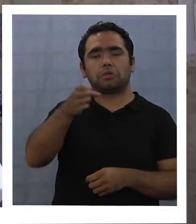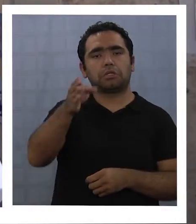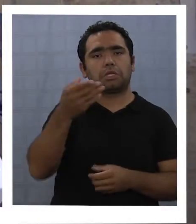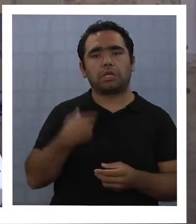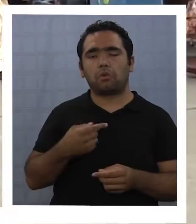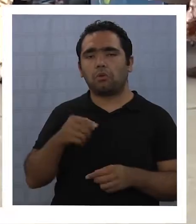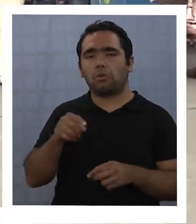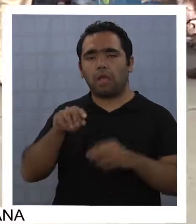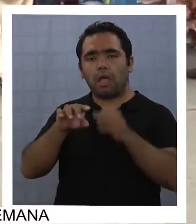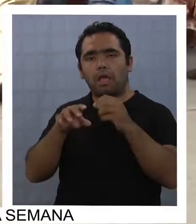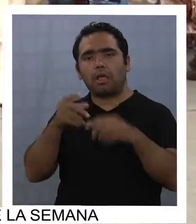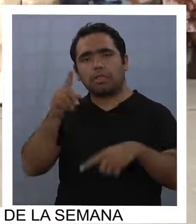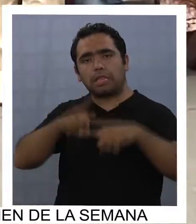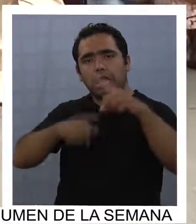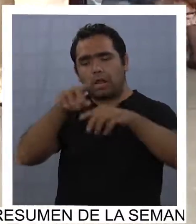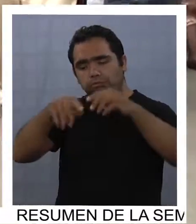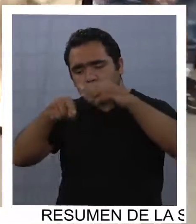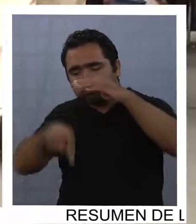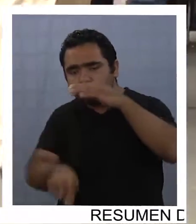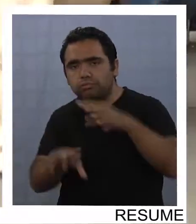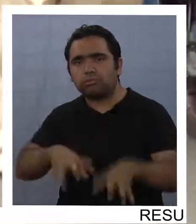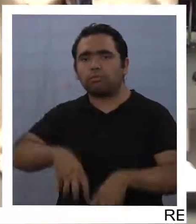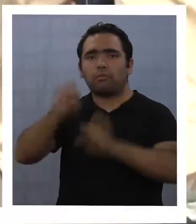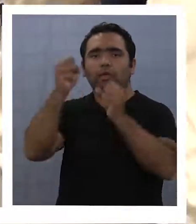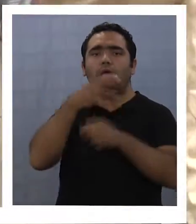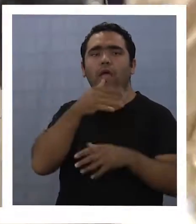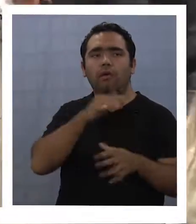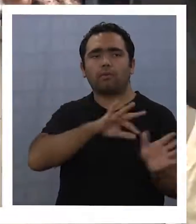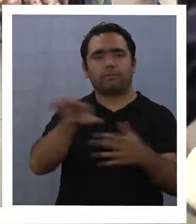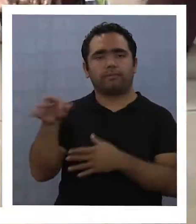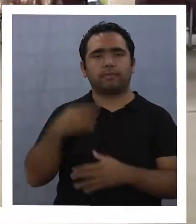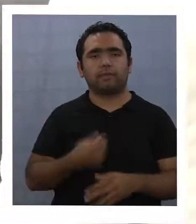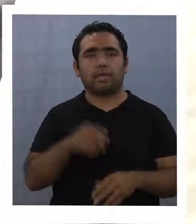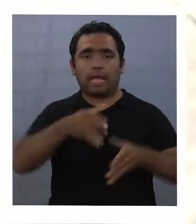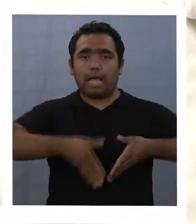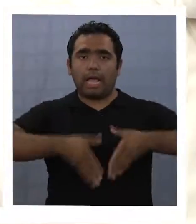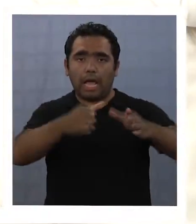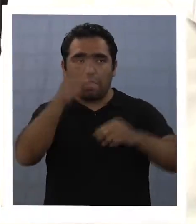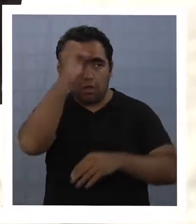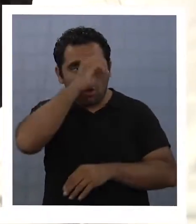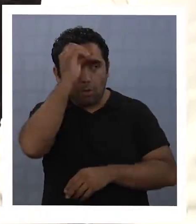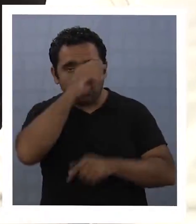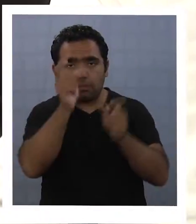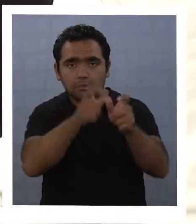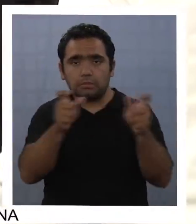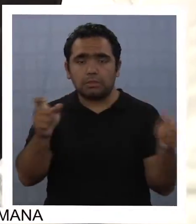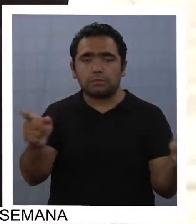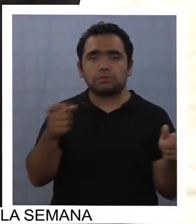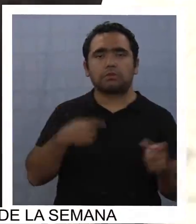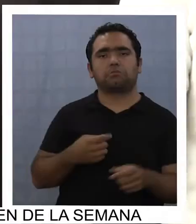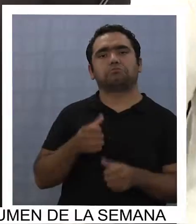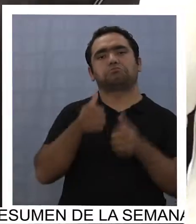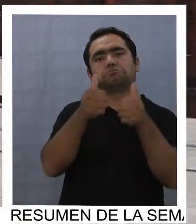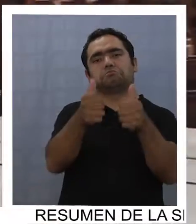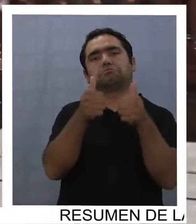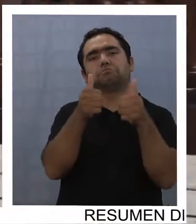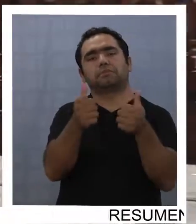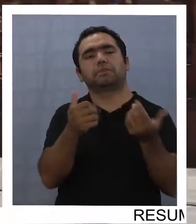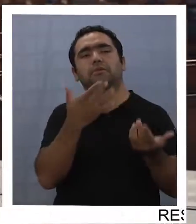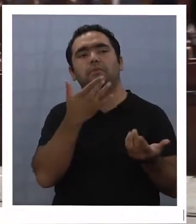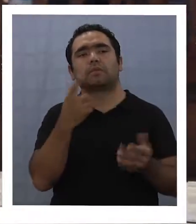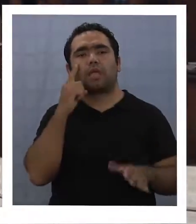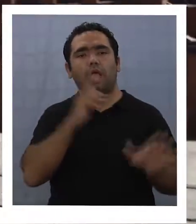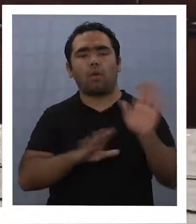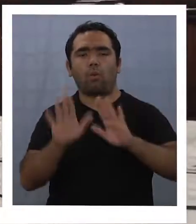cuencas hídricas. En la calle la noticia ha sido bien recibida por una población que, en general, considera que el medio ambiente